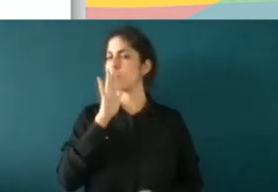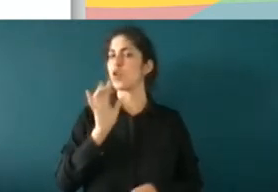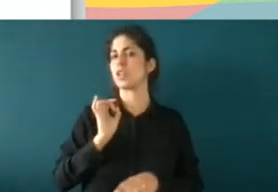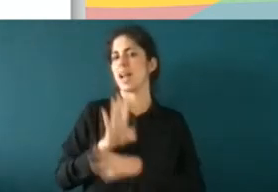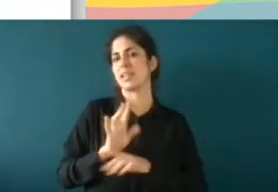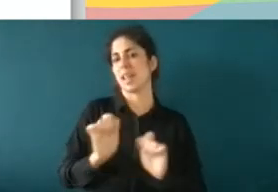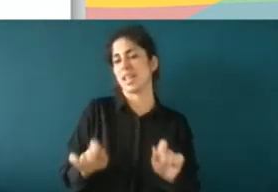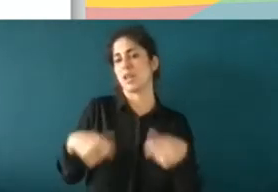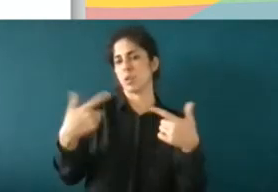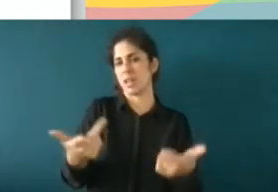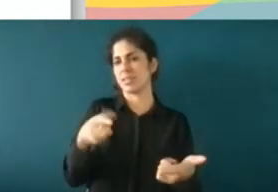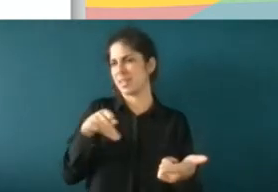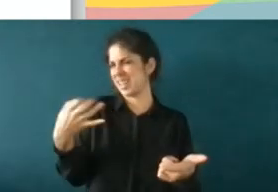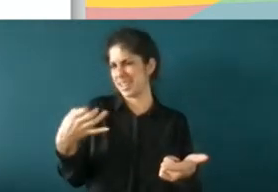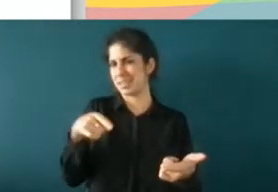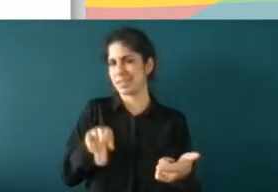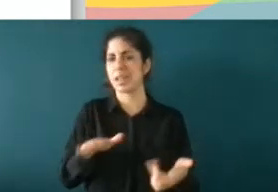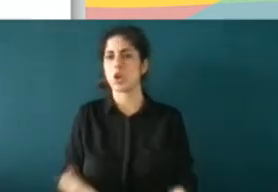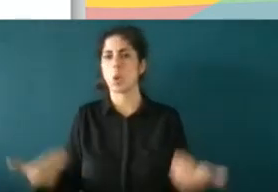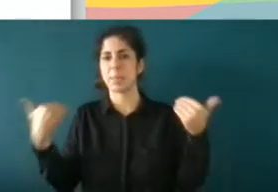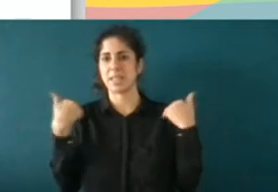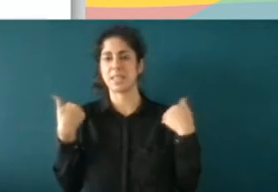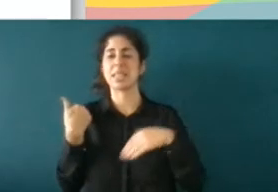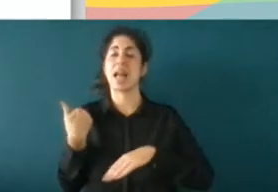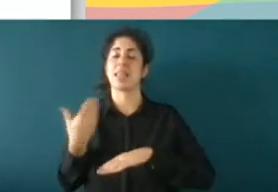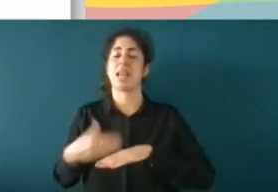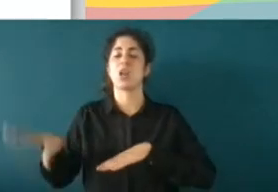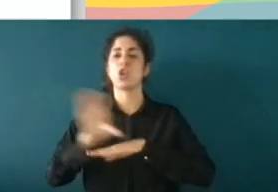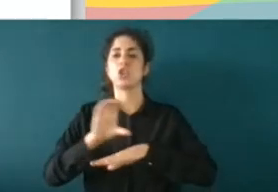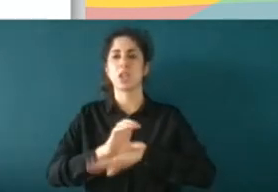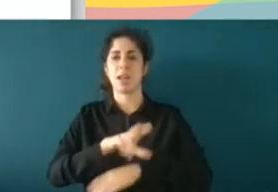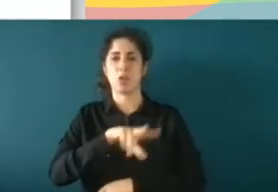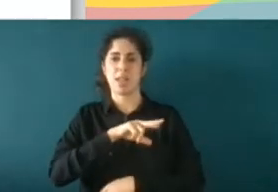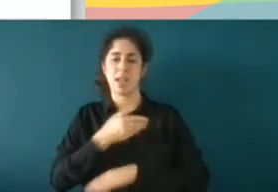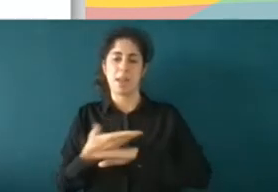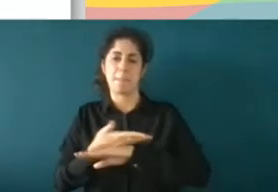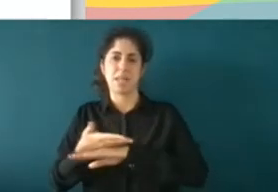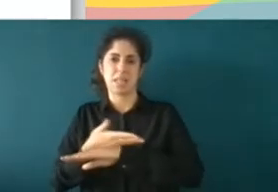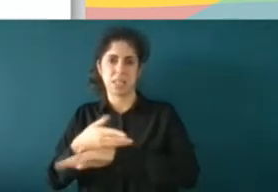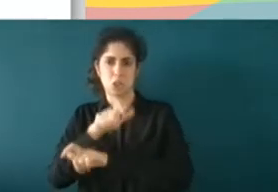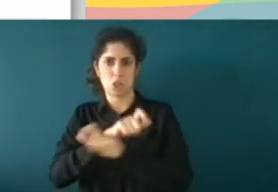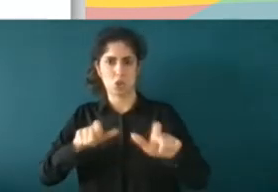competencia que tiene el consejo de ministros del gobierno del estado el poder ejecutivo